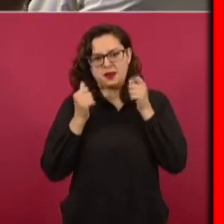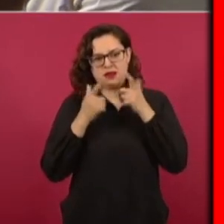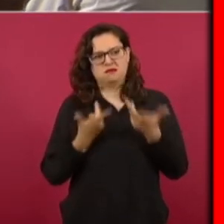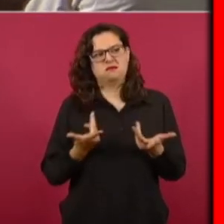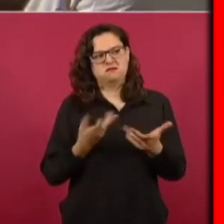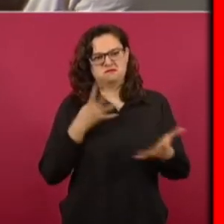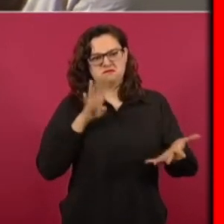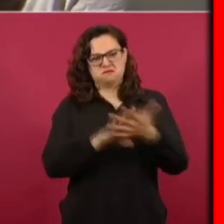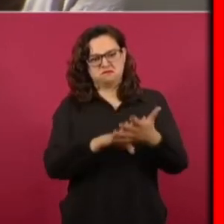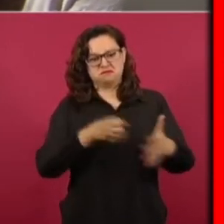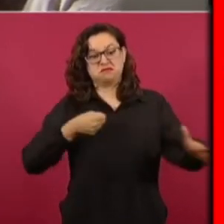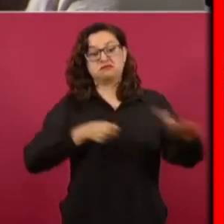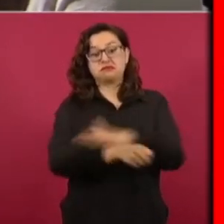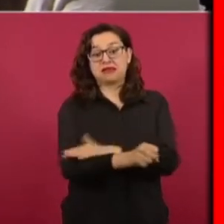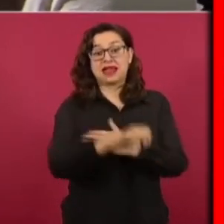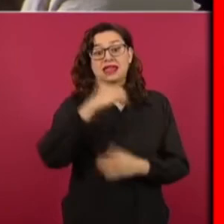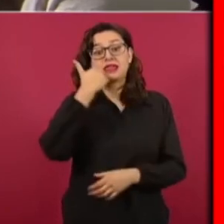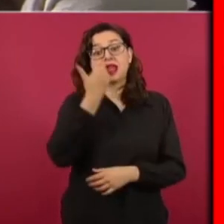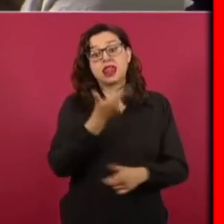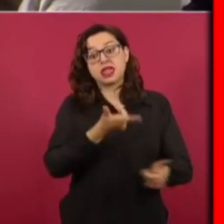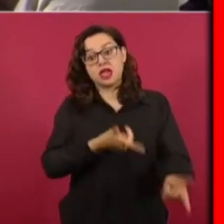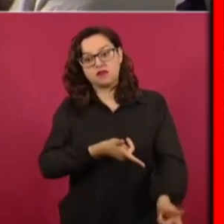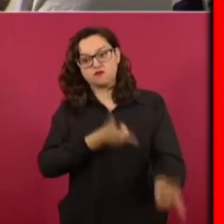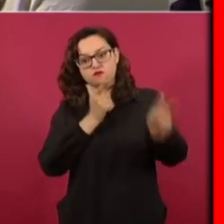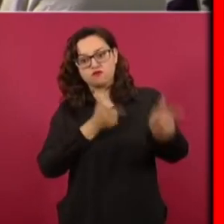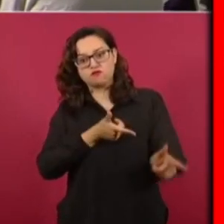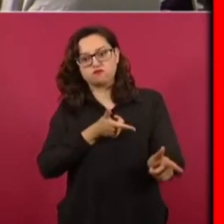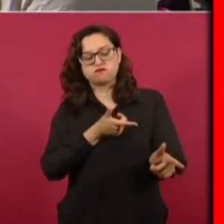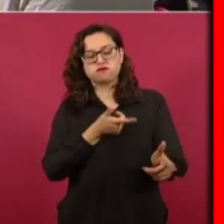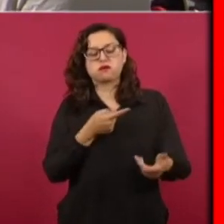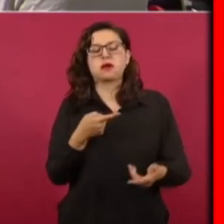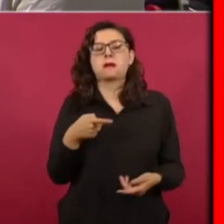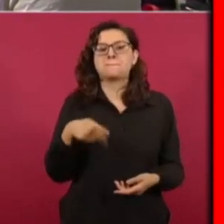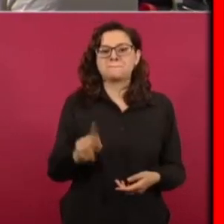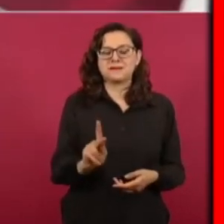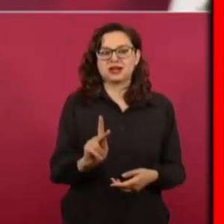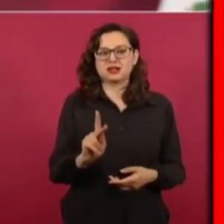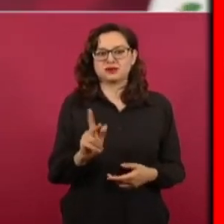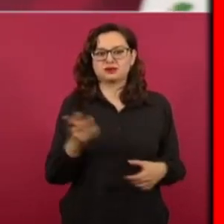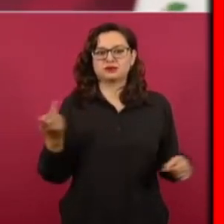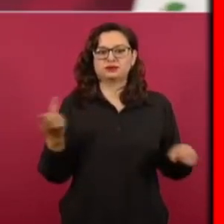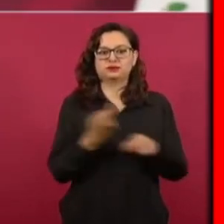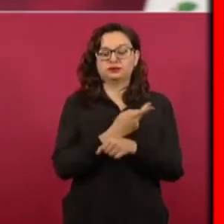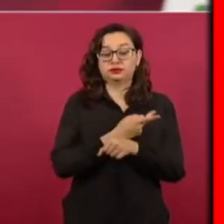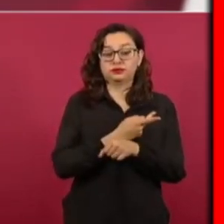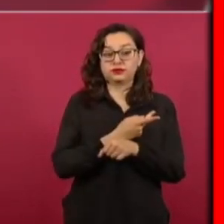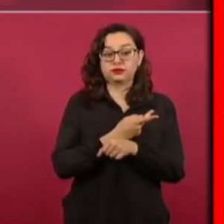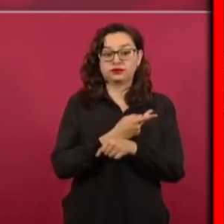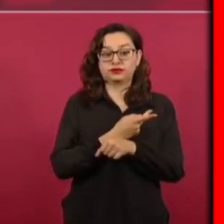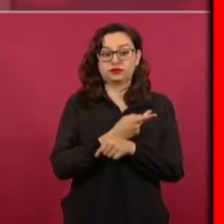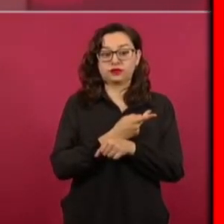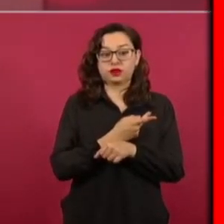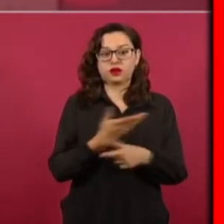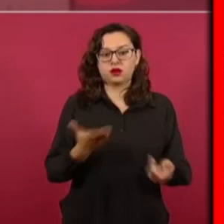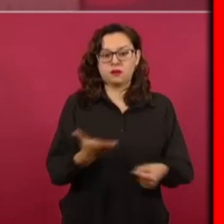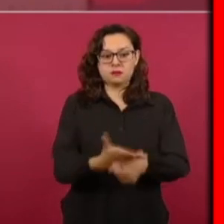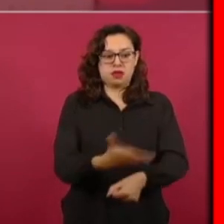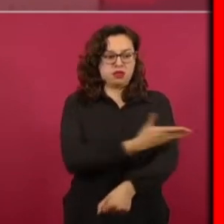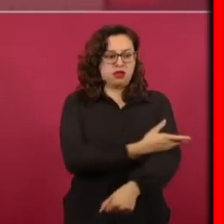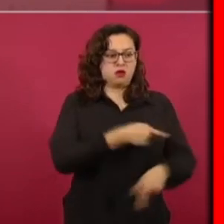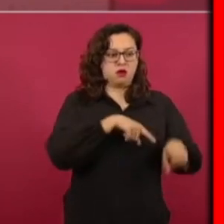lo iba a fusilar pero por la intervención de un hermano de Francisco y Madero